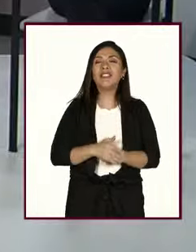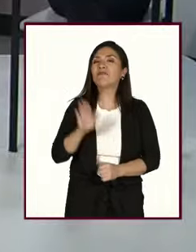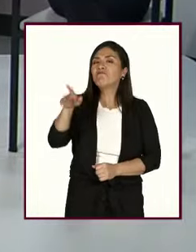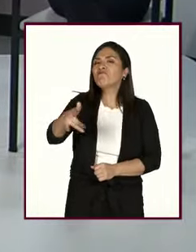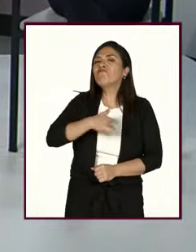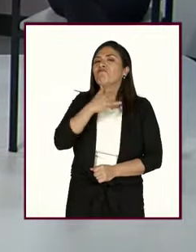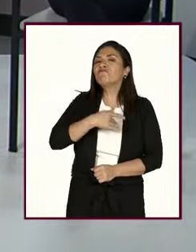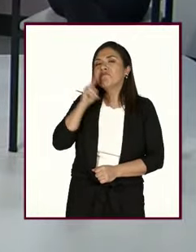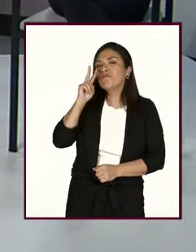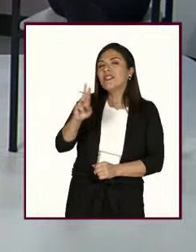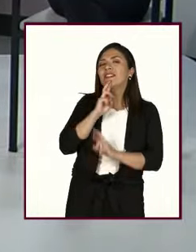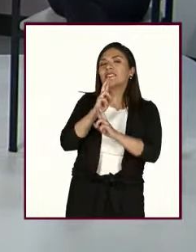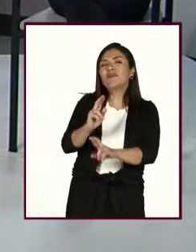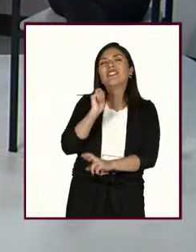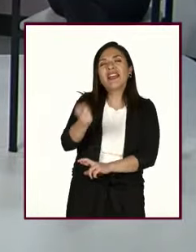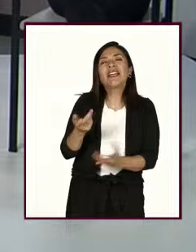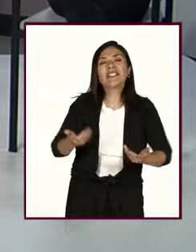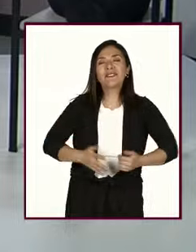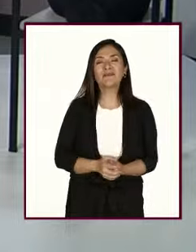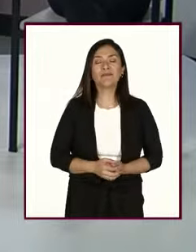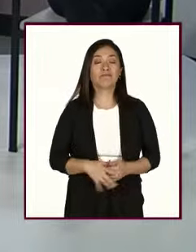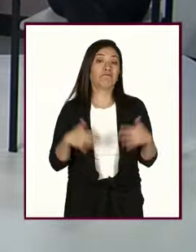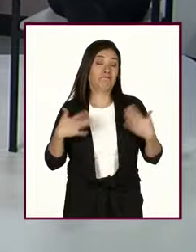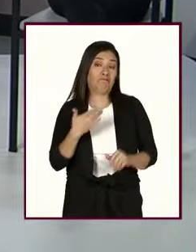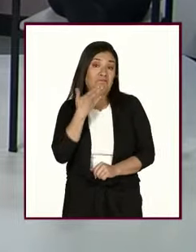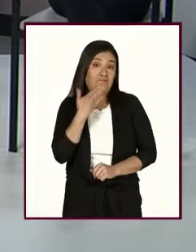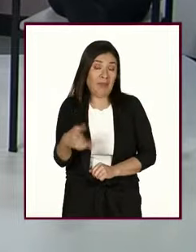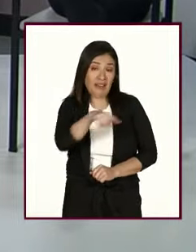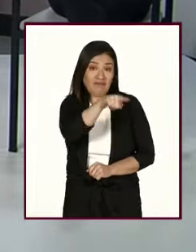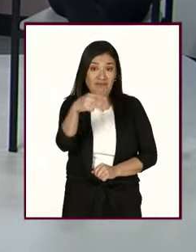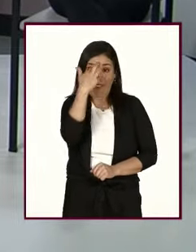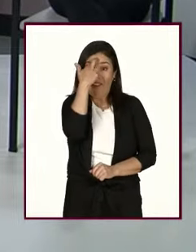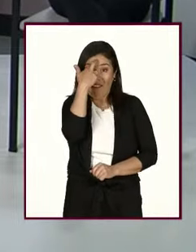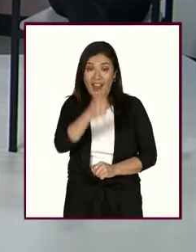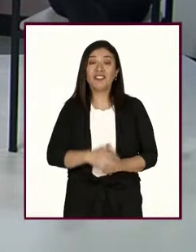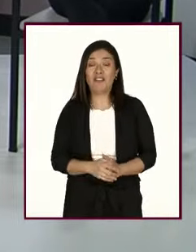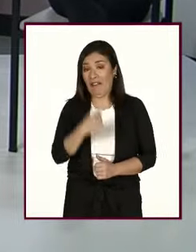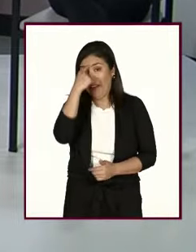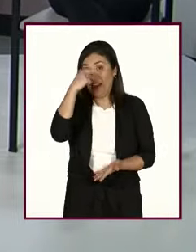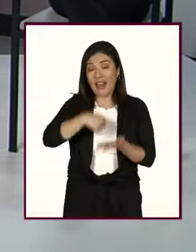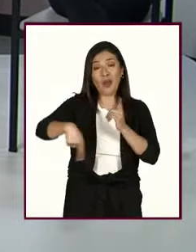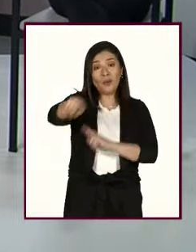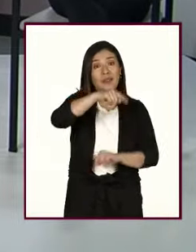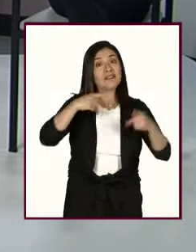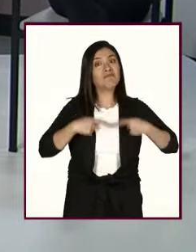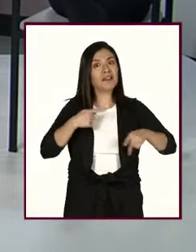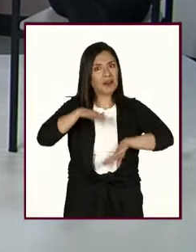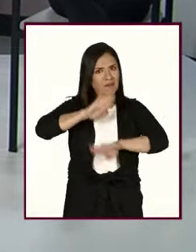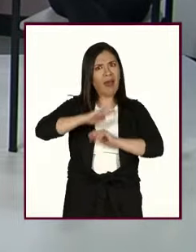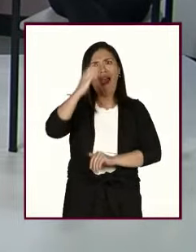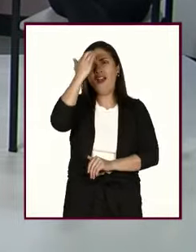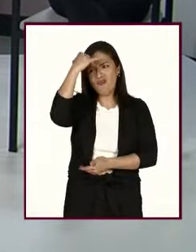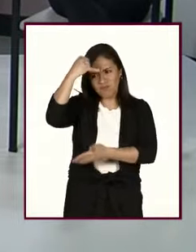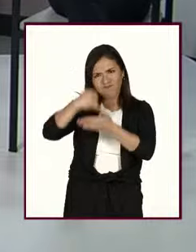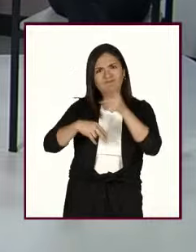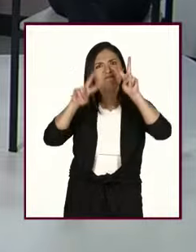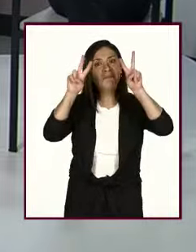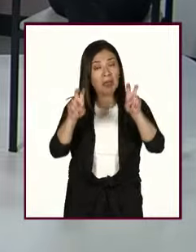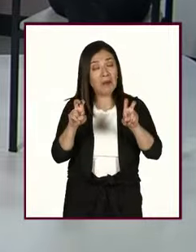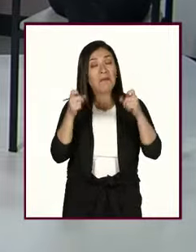¿qué te parecen estas respuestas? Pues bastante bien acertadas. Creo que tenemos un público muy conocedor del tema.